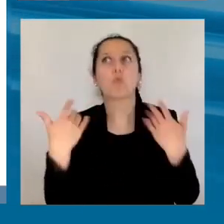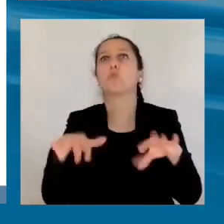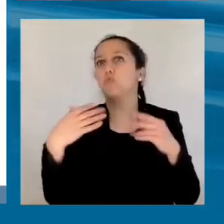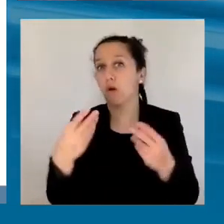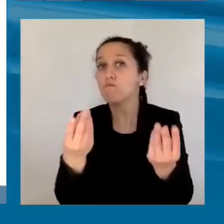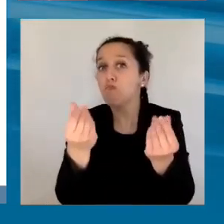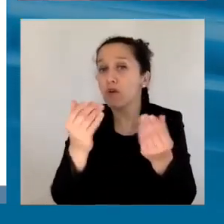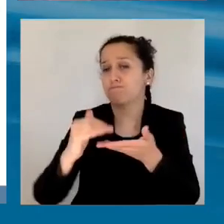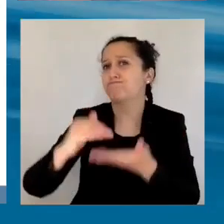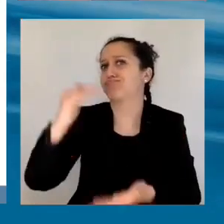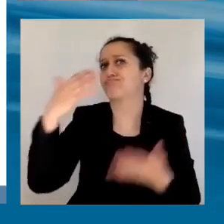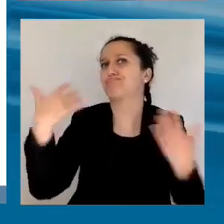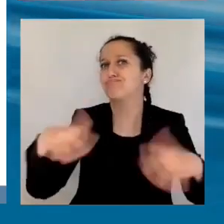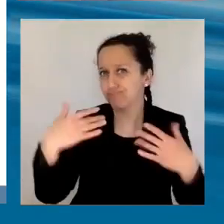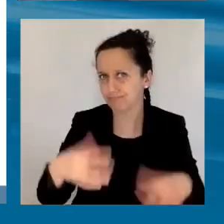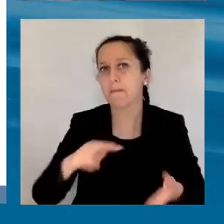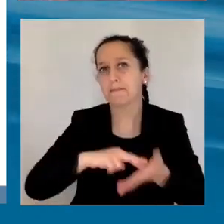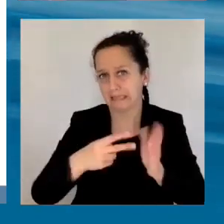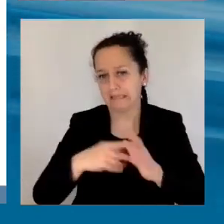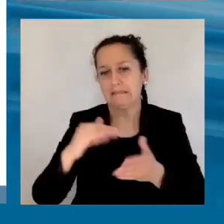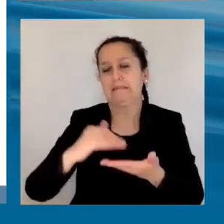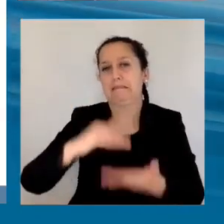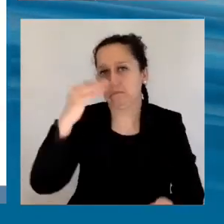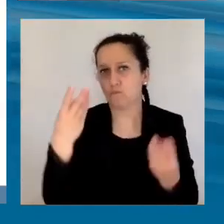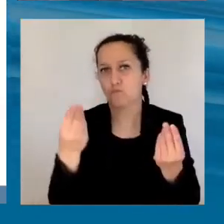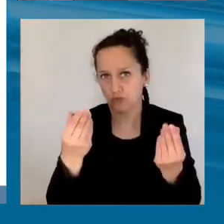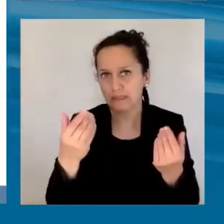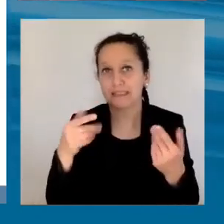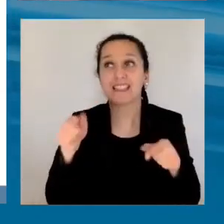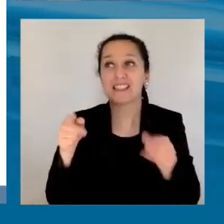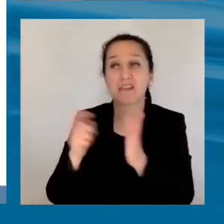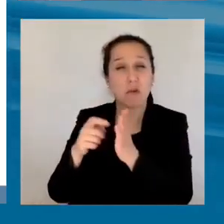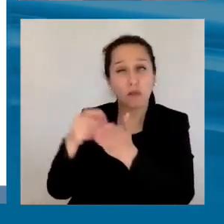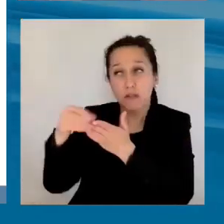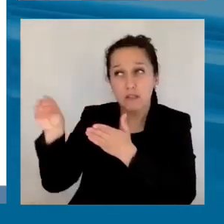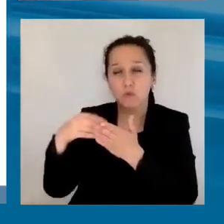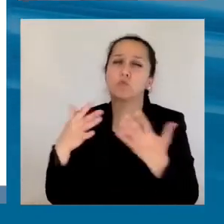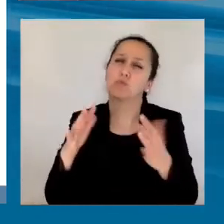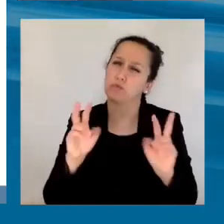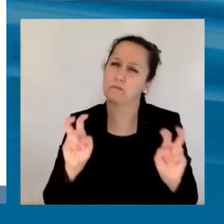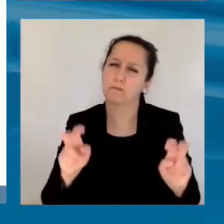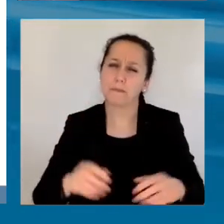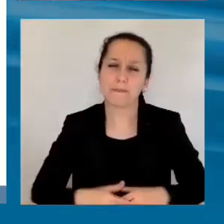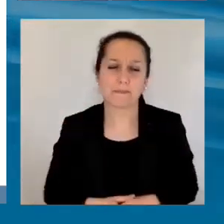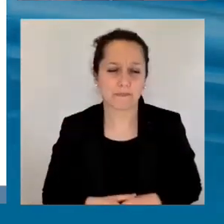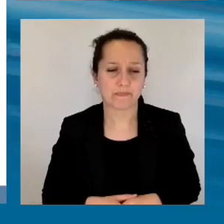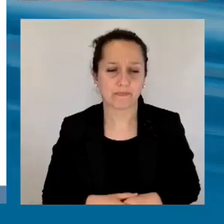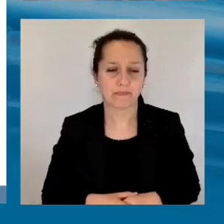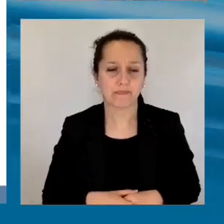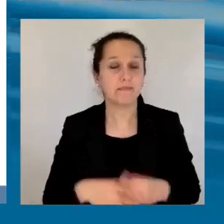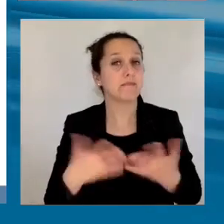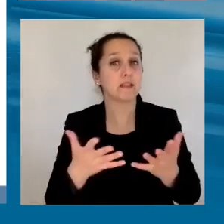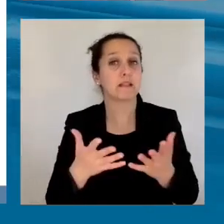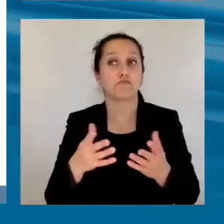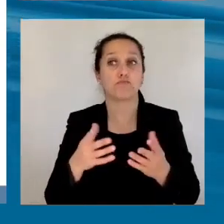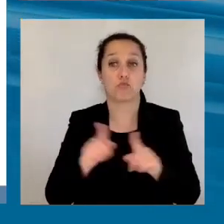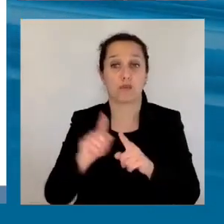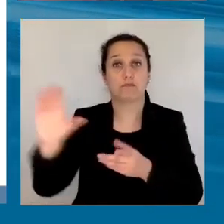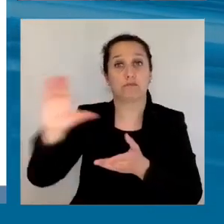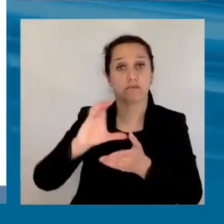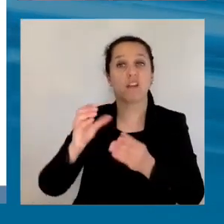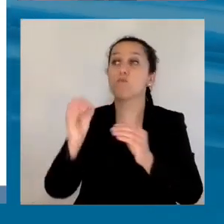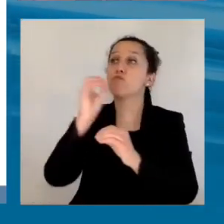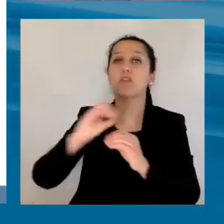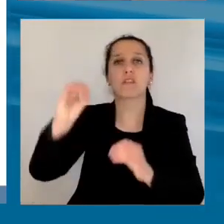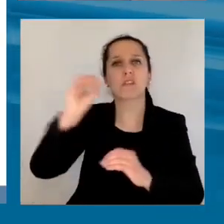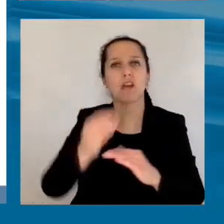endeudamiento, digamos, de la deuda es un tema muy importante. Altos costos del financiamiento por las tasas de interés altas y todo